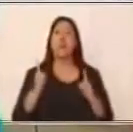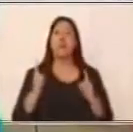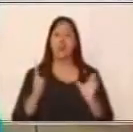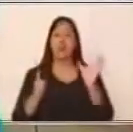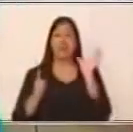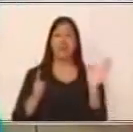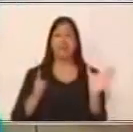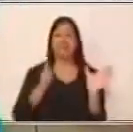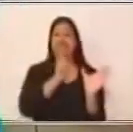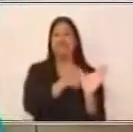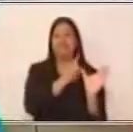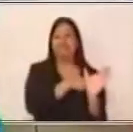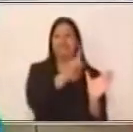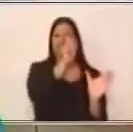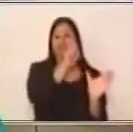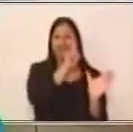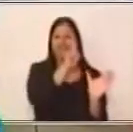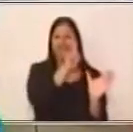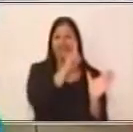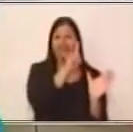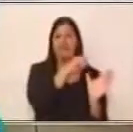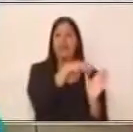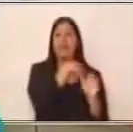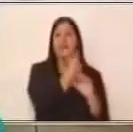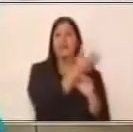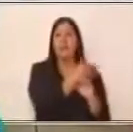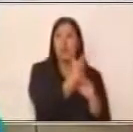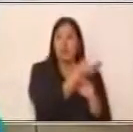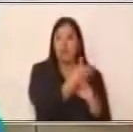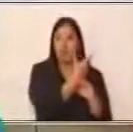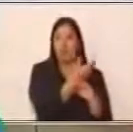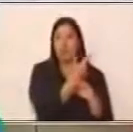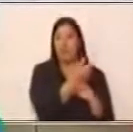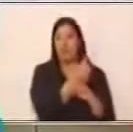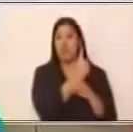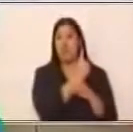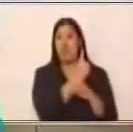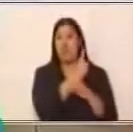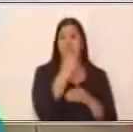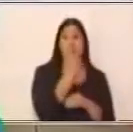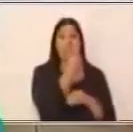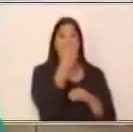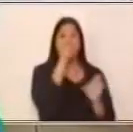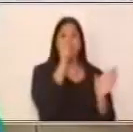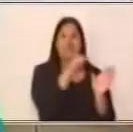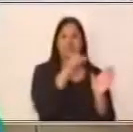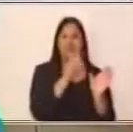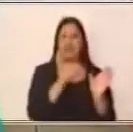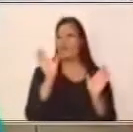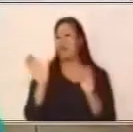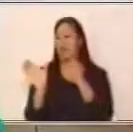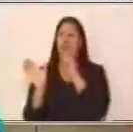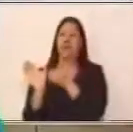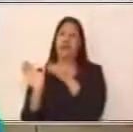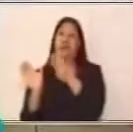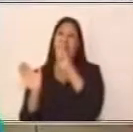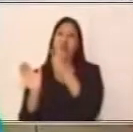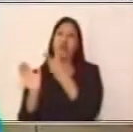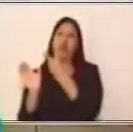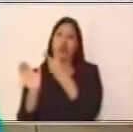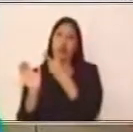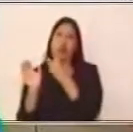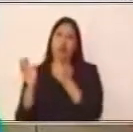proposición uno corresponde a la oración principal y la proposición dos es la oración